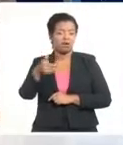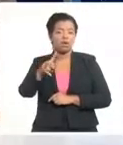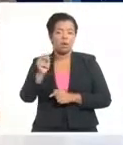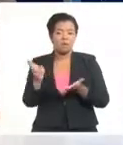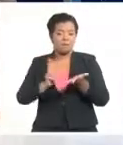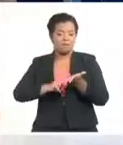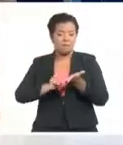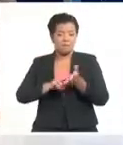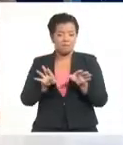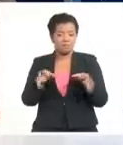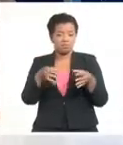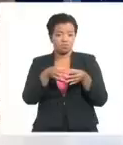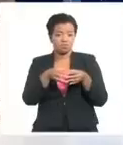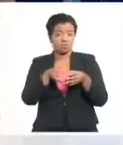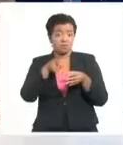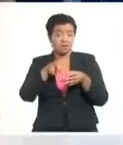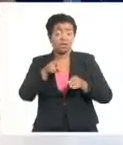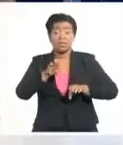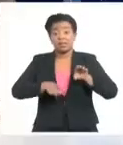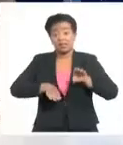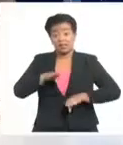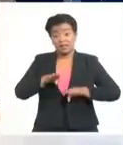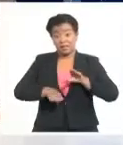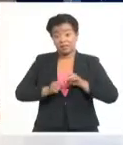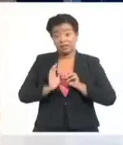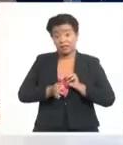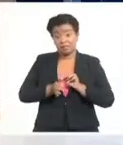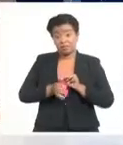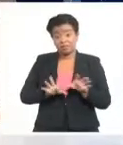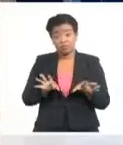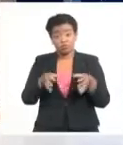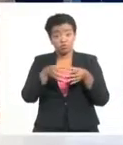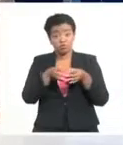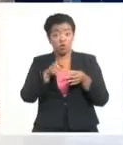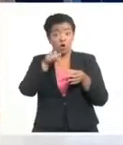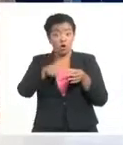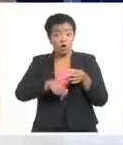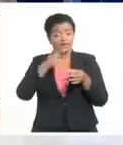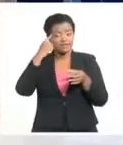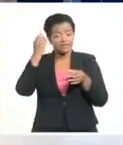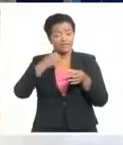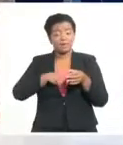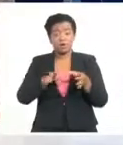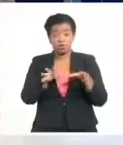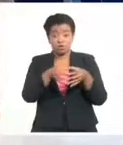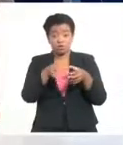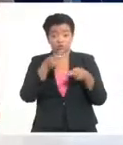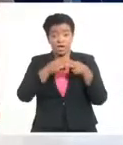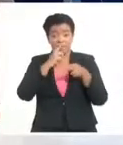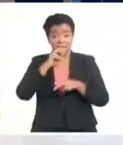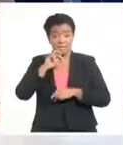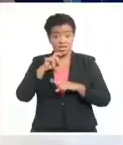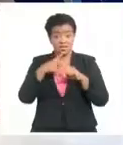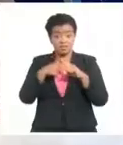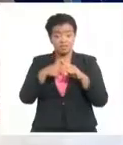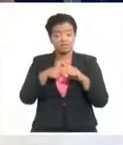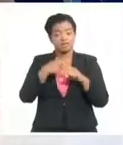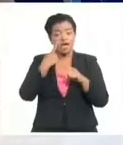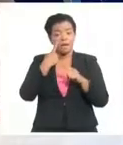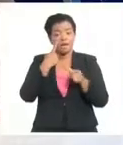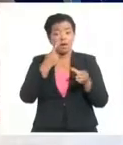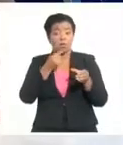creación de estructuras que llevarían a lo que hoy se conoce como el BRICS a evolucionar de un foro a una